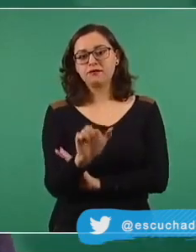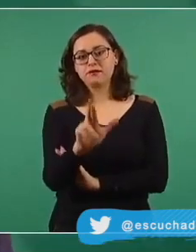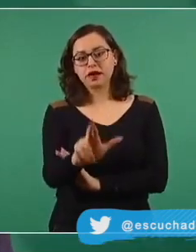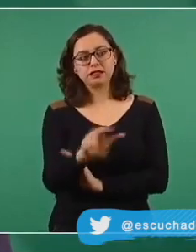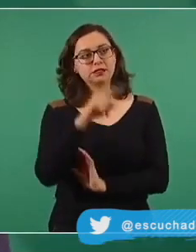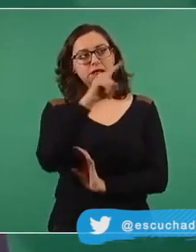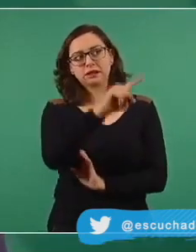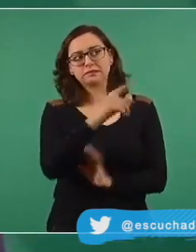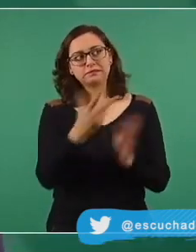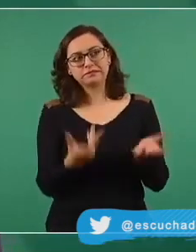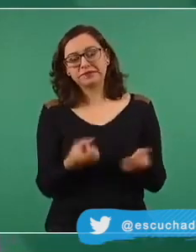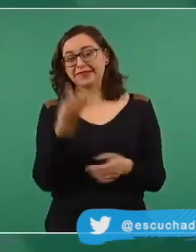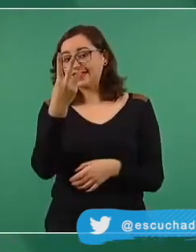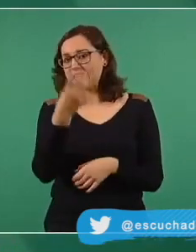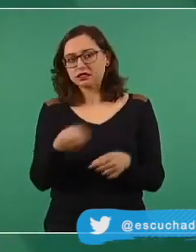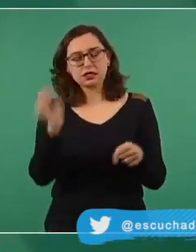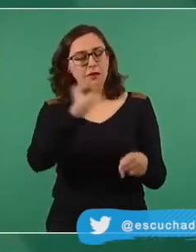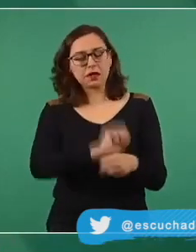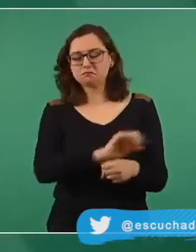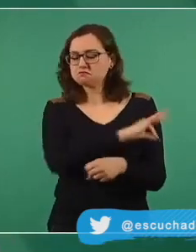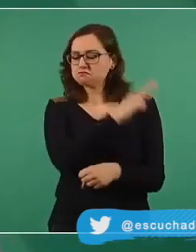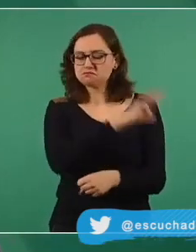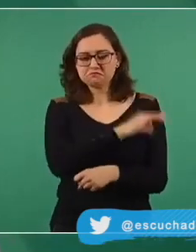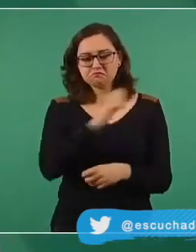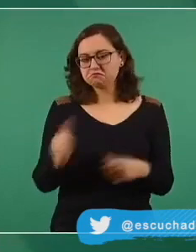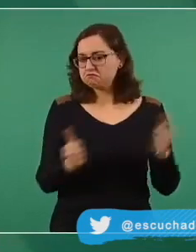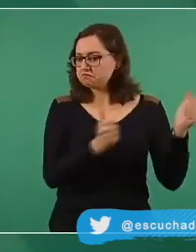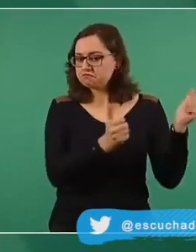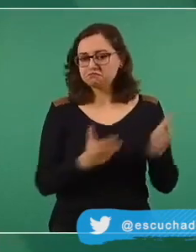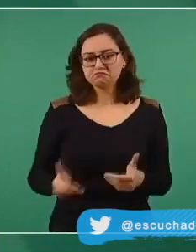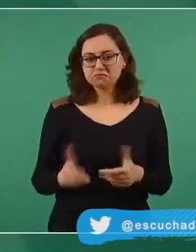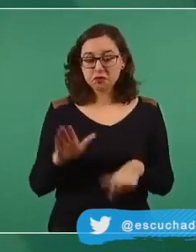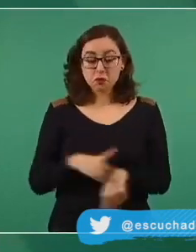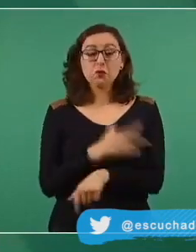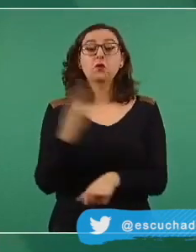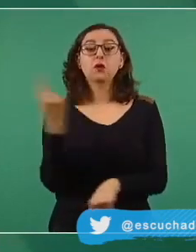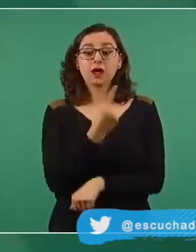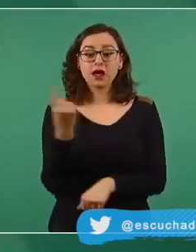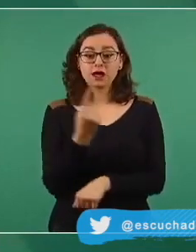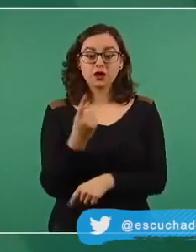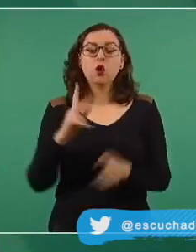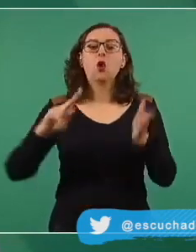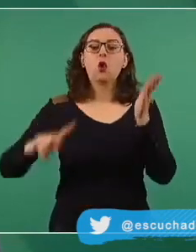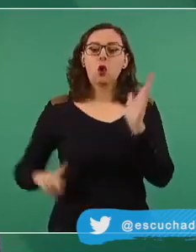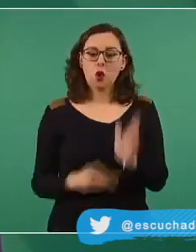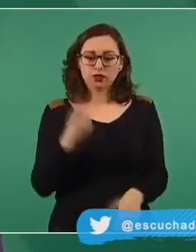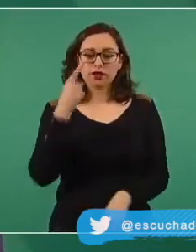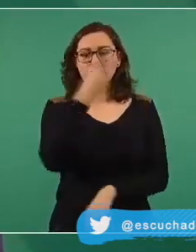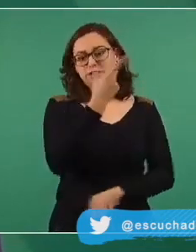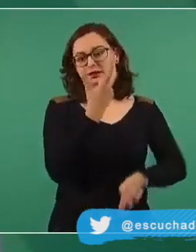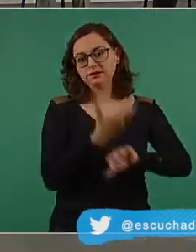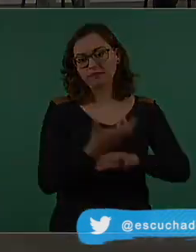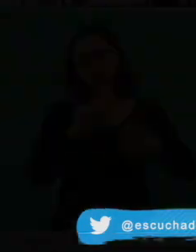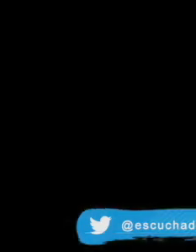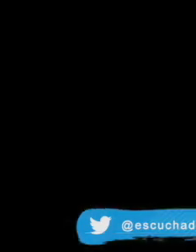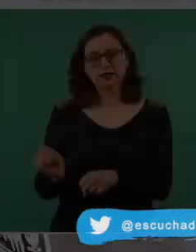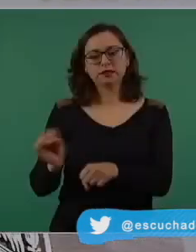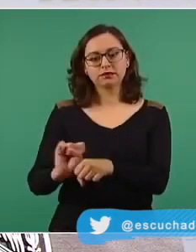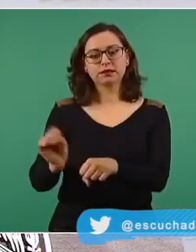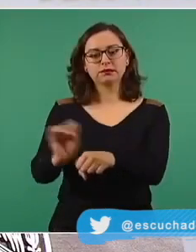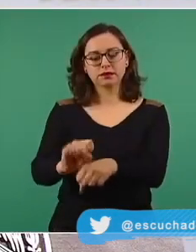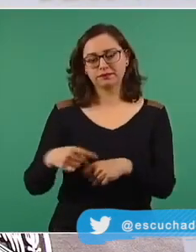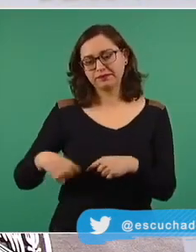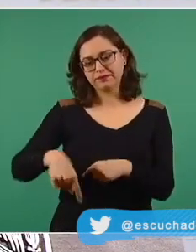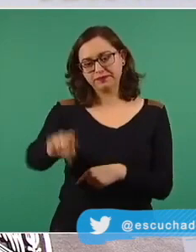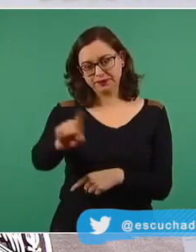informan que en total 3.222.379 personas se han recuperado de la enfermedad. Aunque ya te